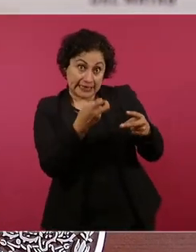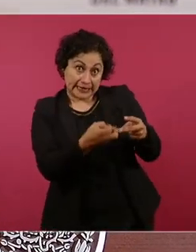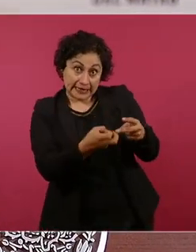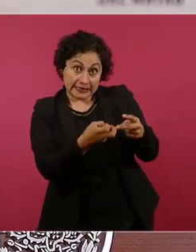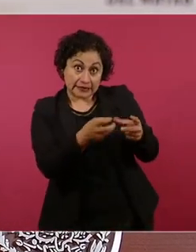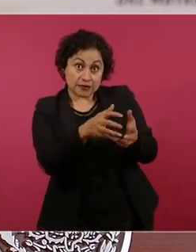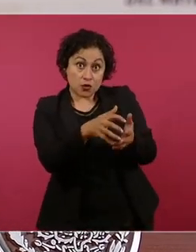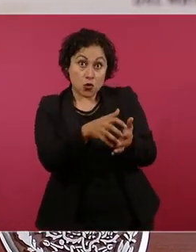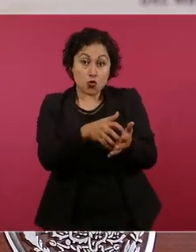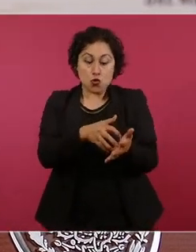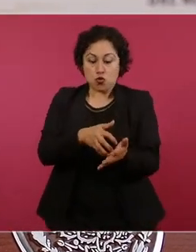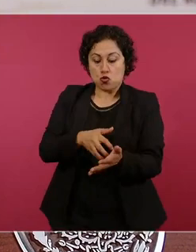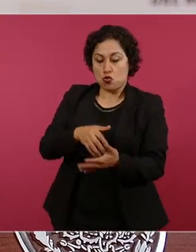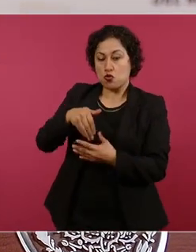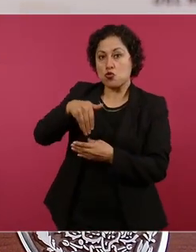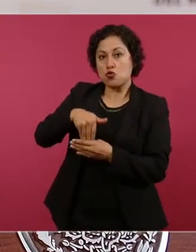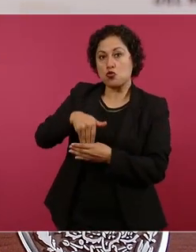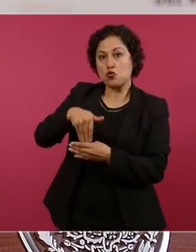del pueblo